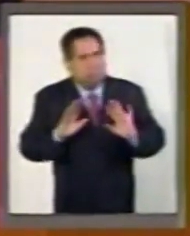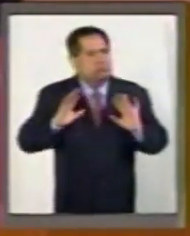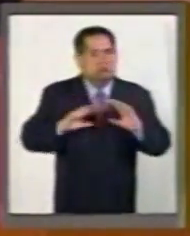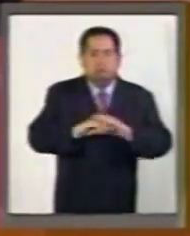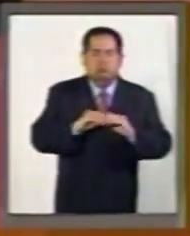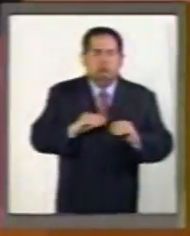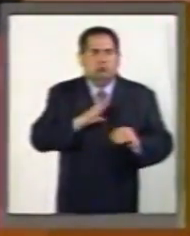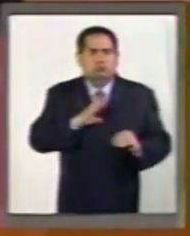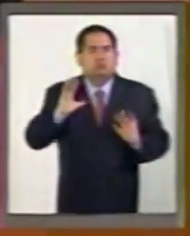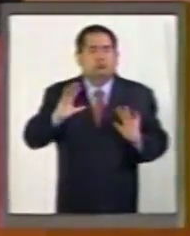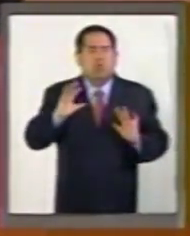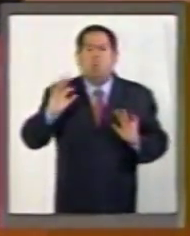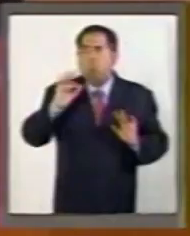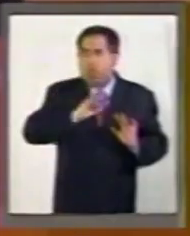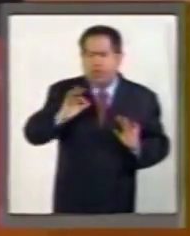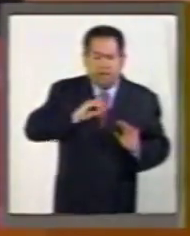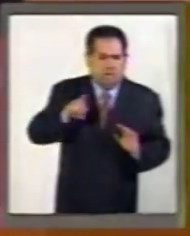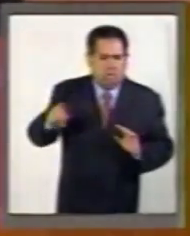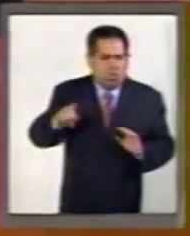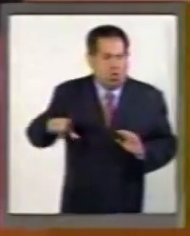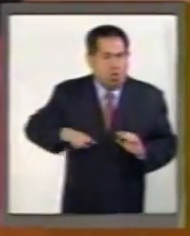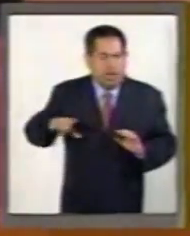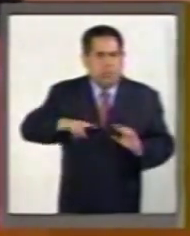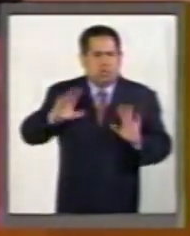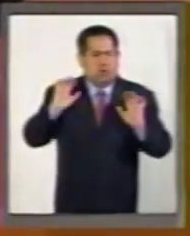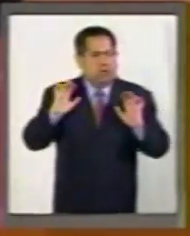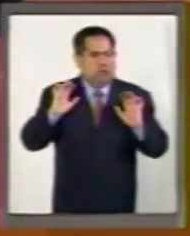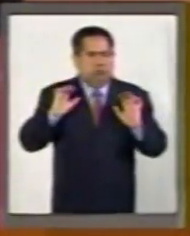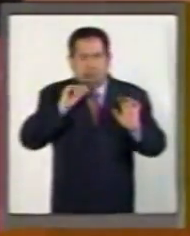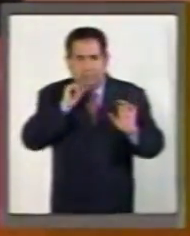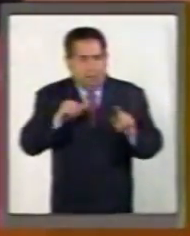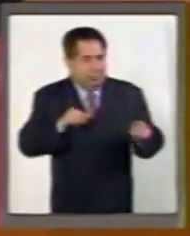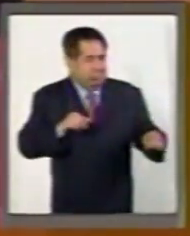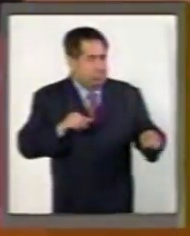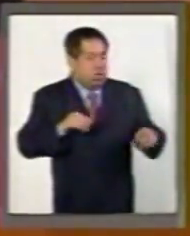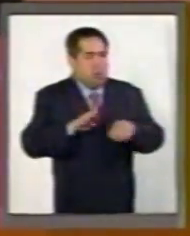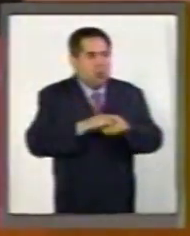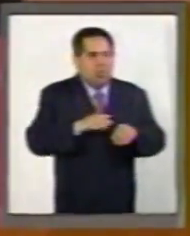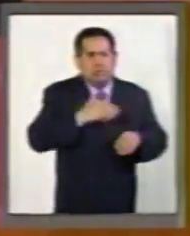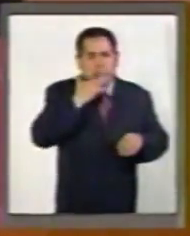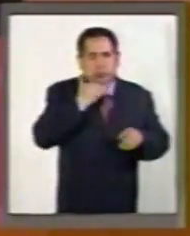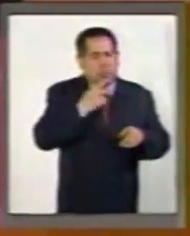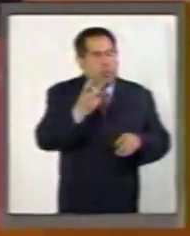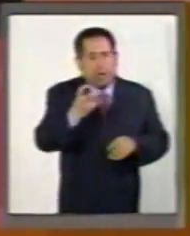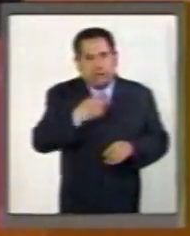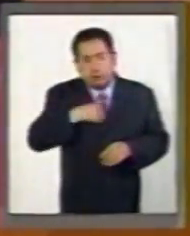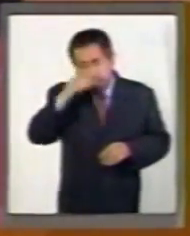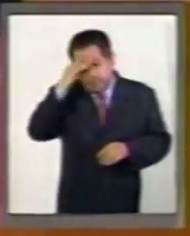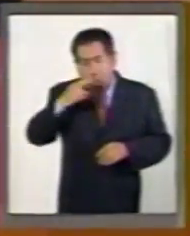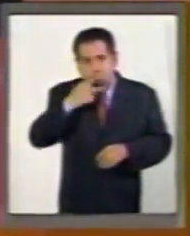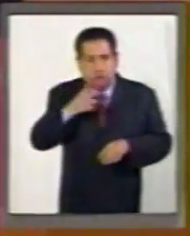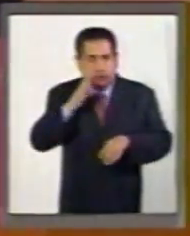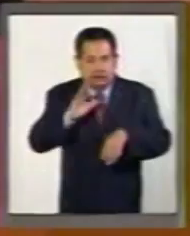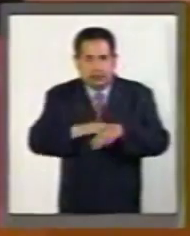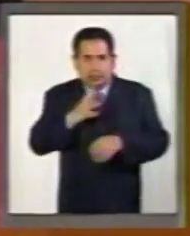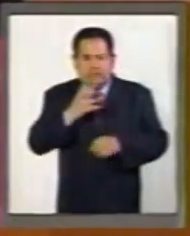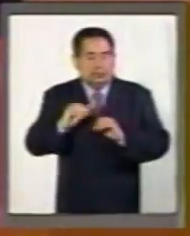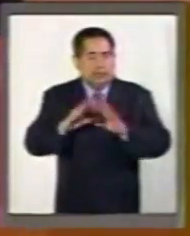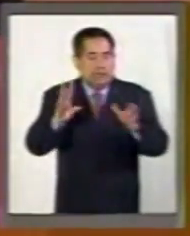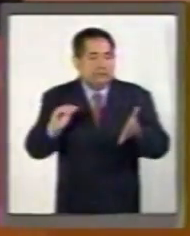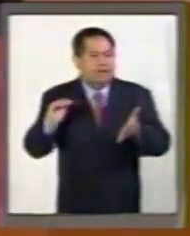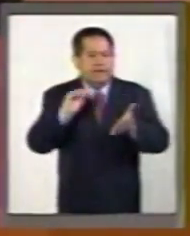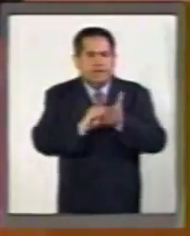estar legalizando actos ilegales. Por ello, consideramos pertinente que se